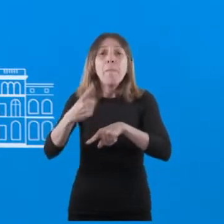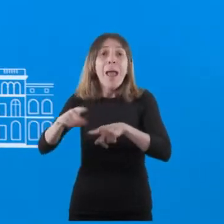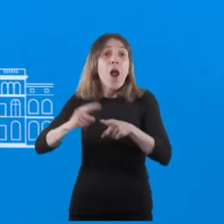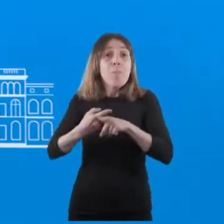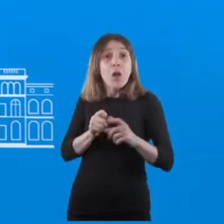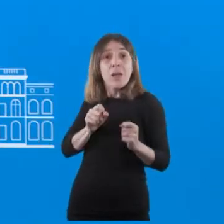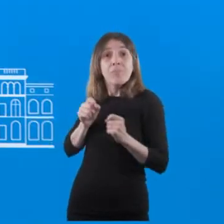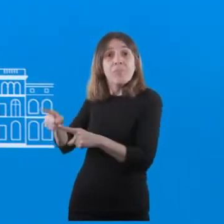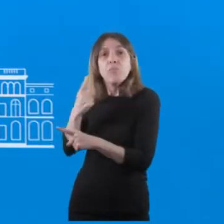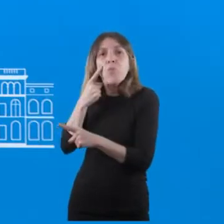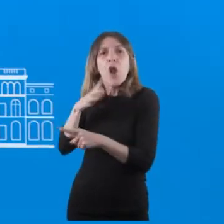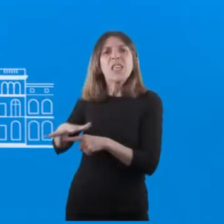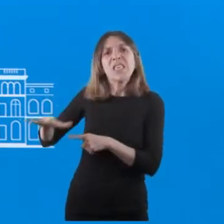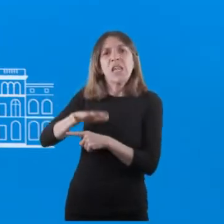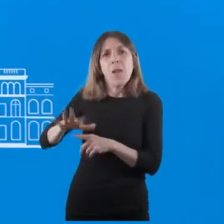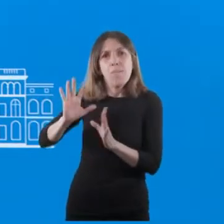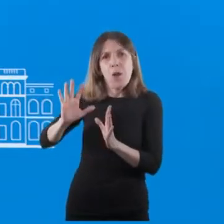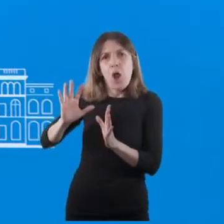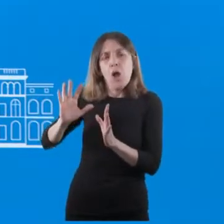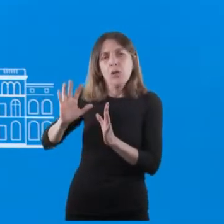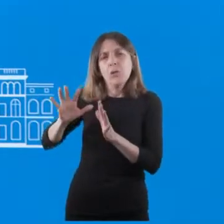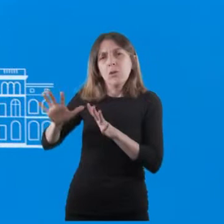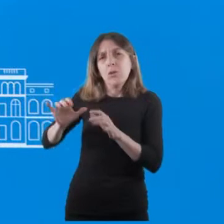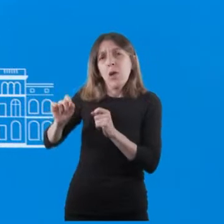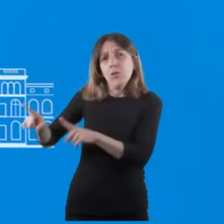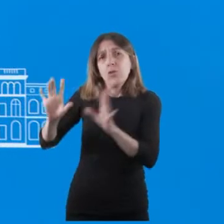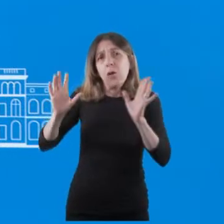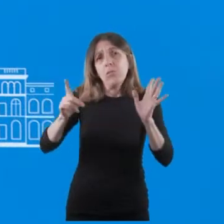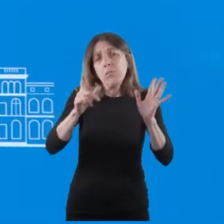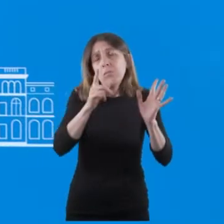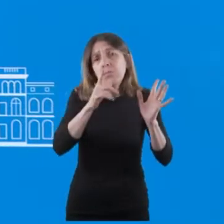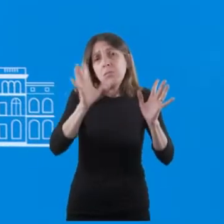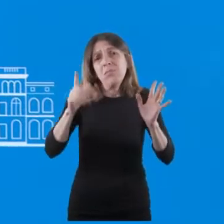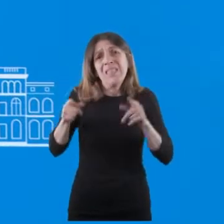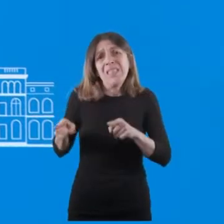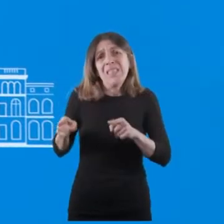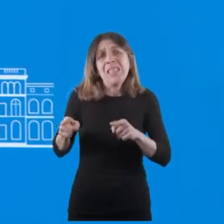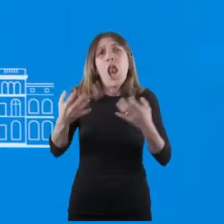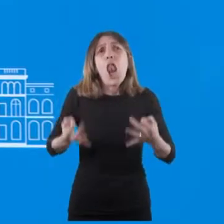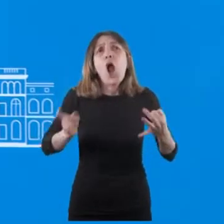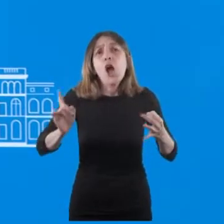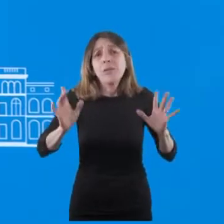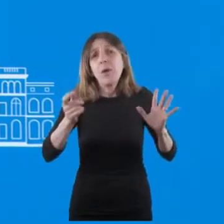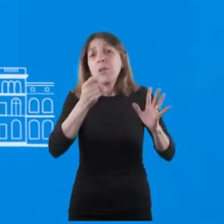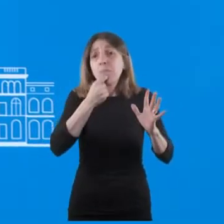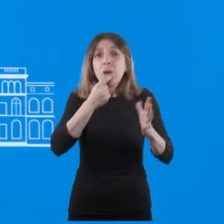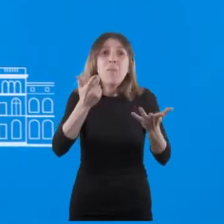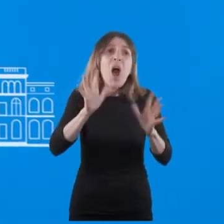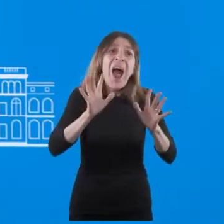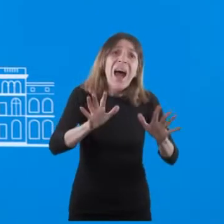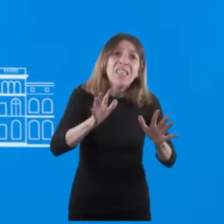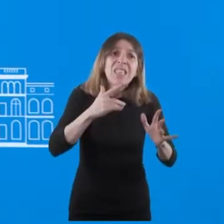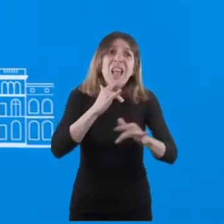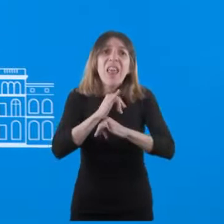llevando adelante el municipio en su contexto y nos parece generalmente fuera de lugar que después se digan las cosas